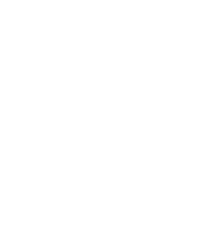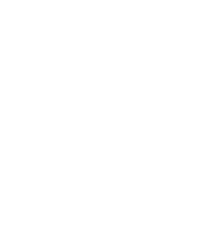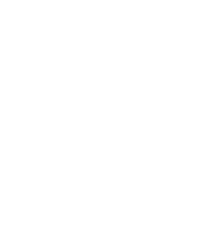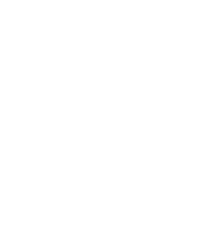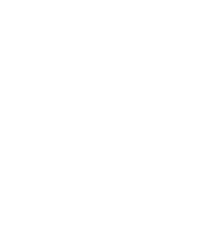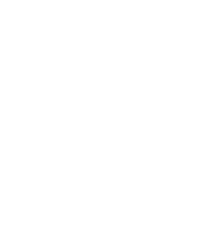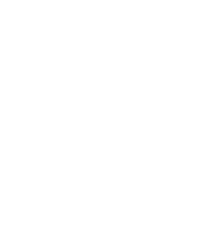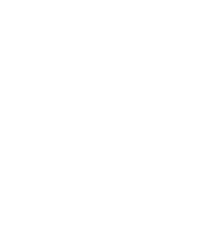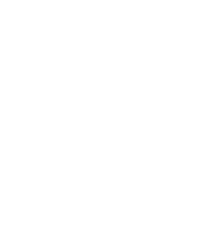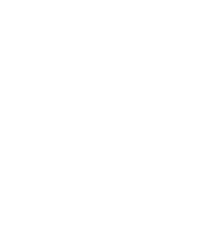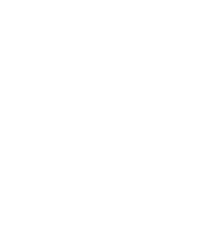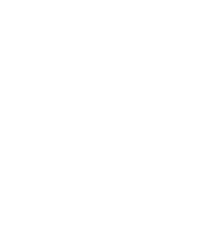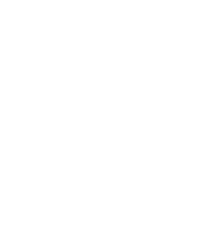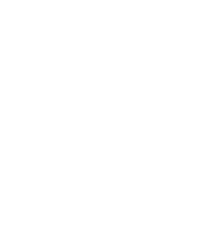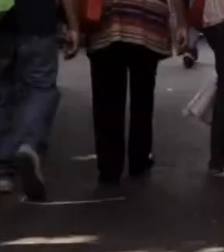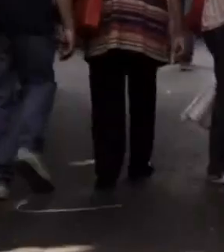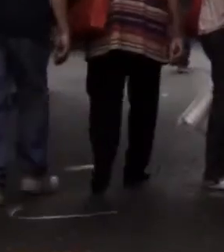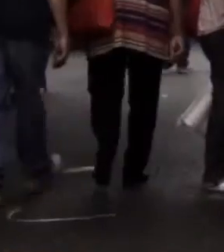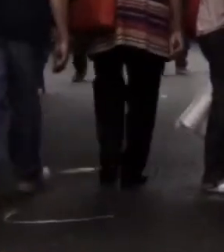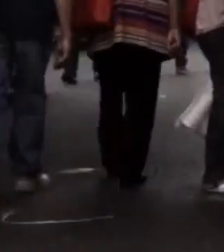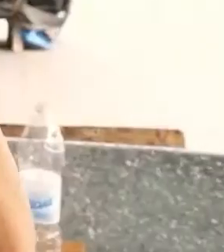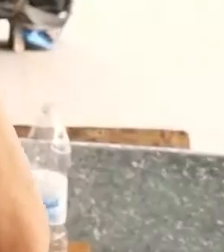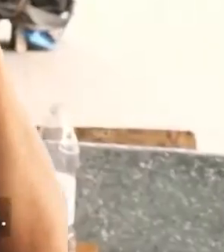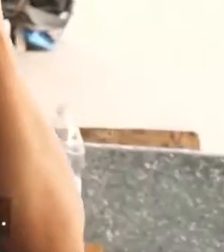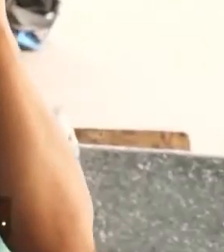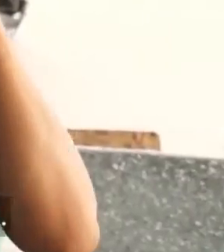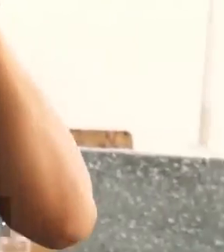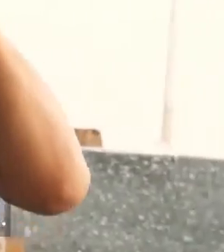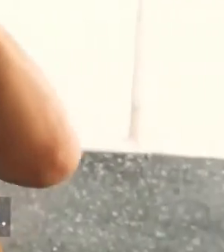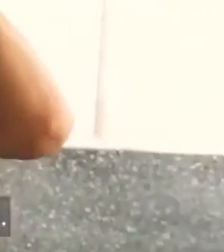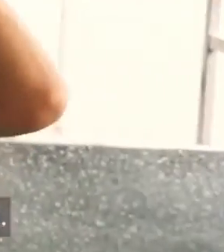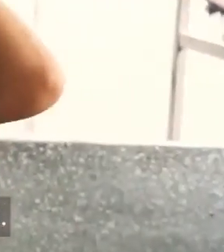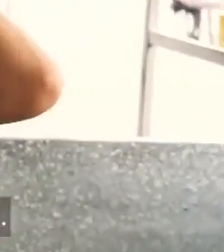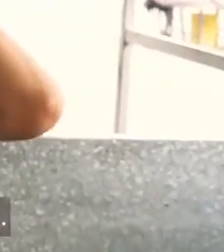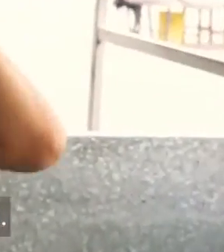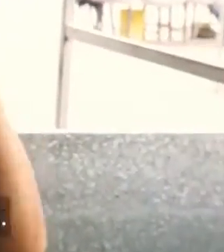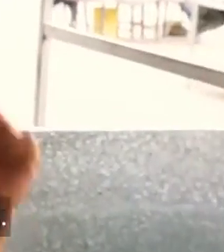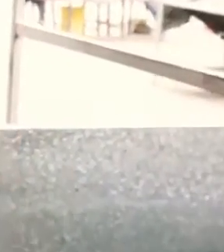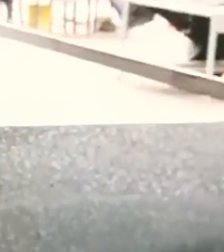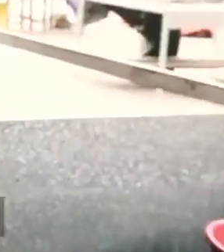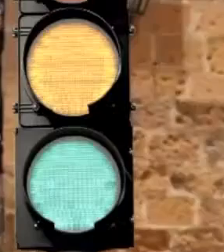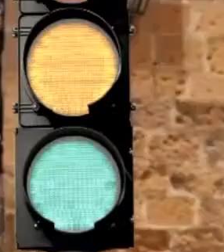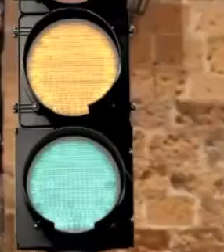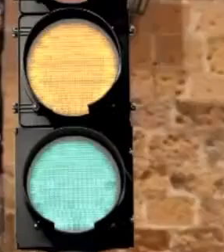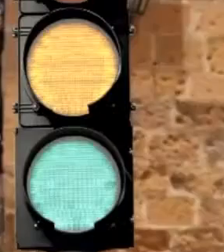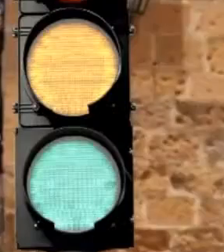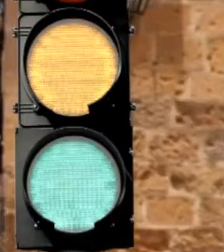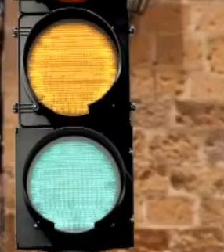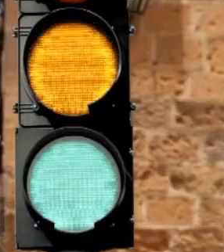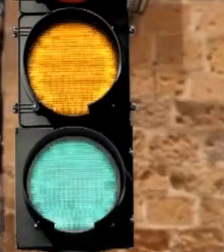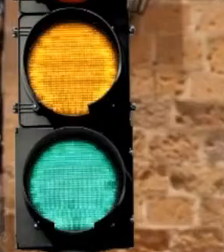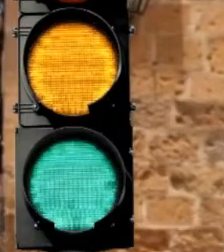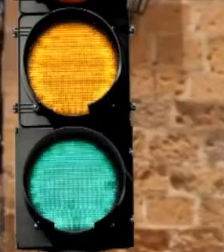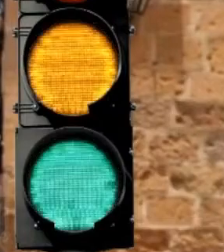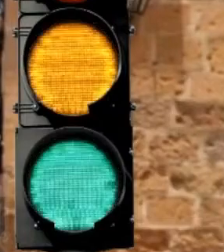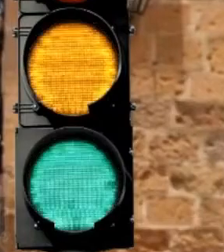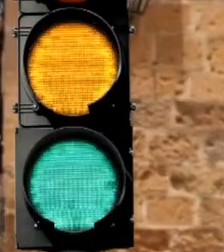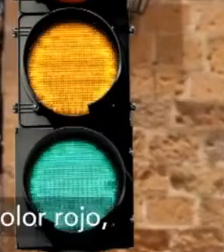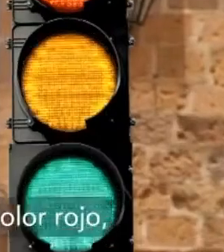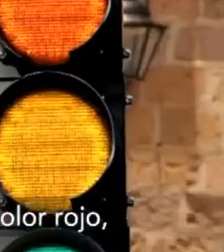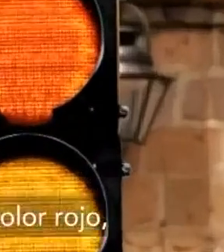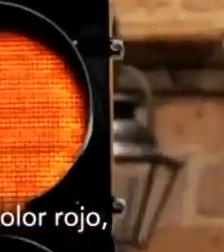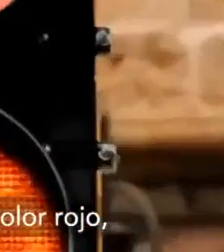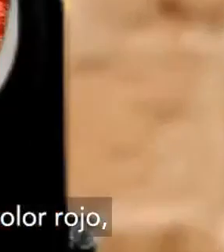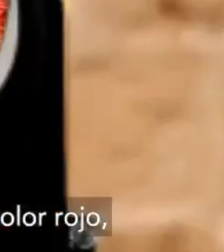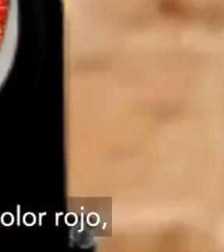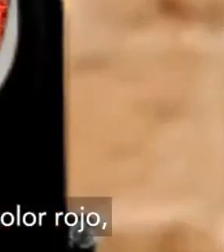Con el sistema semáforo podremos reactivar nuestra economía y seguir cuidándonos en la nueva normalidad. Conoce cómo funciona cada